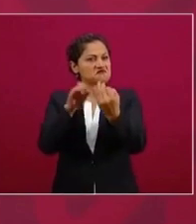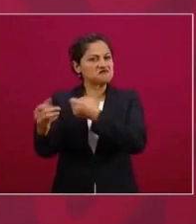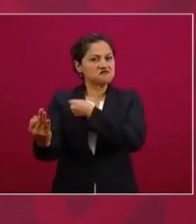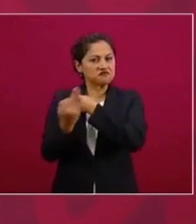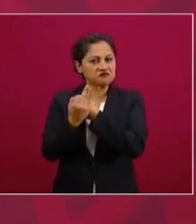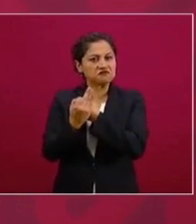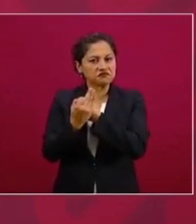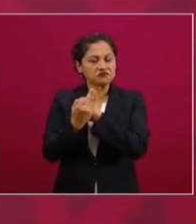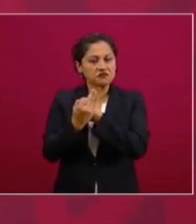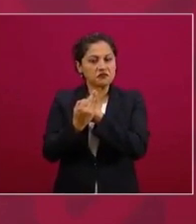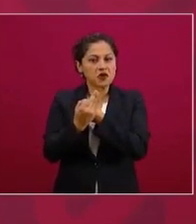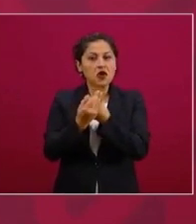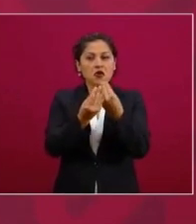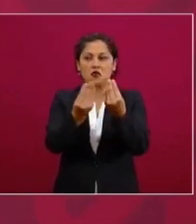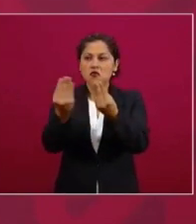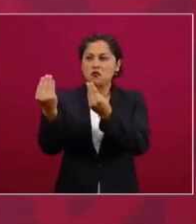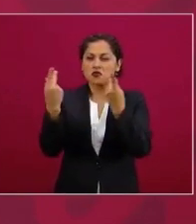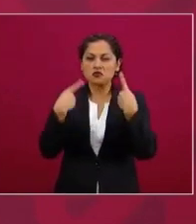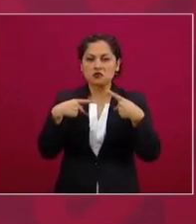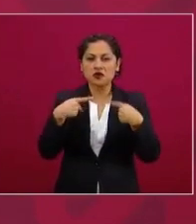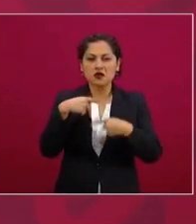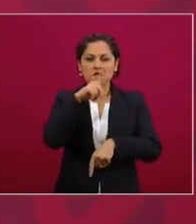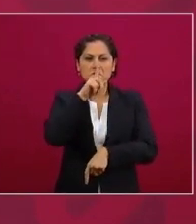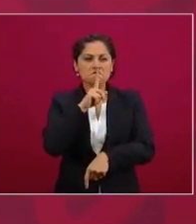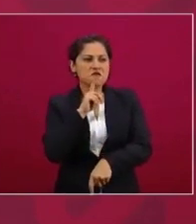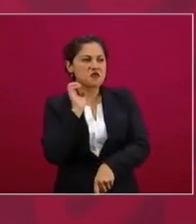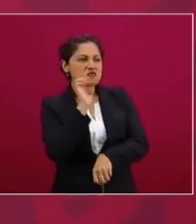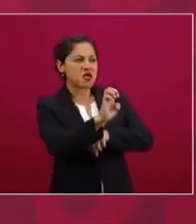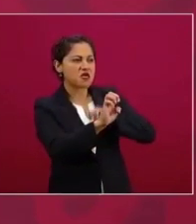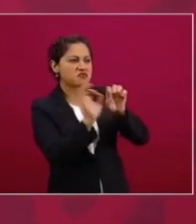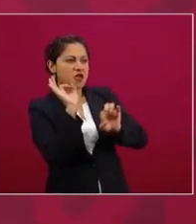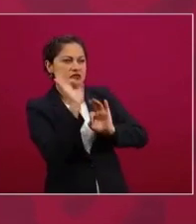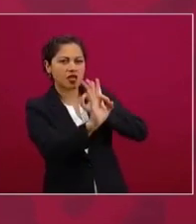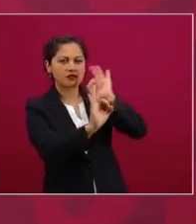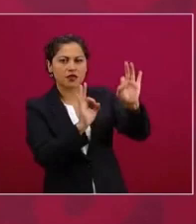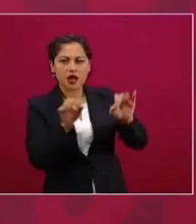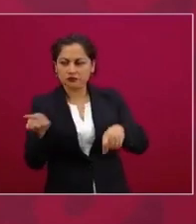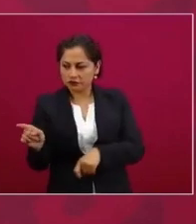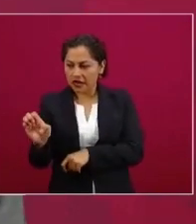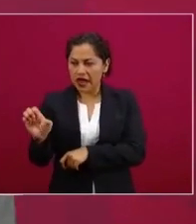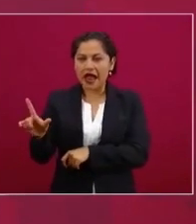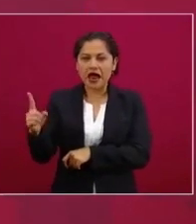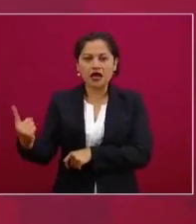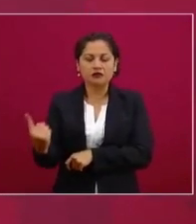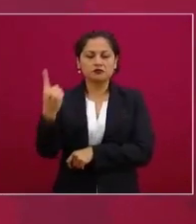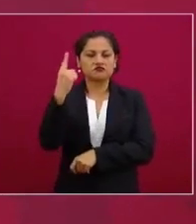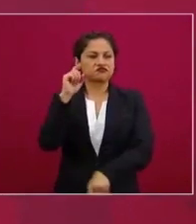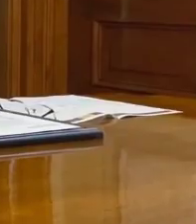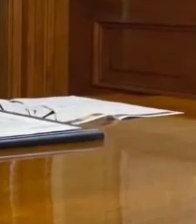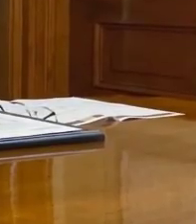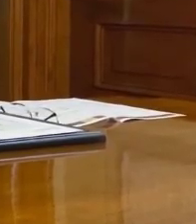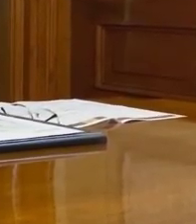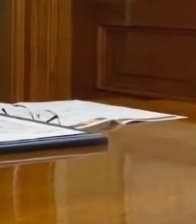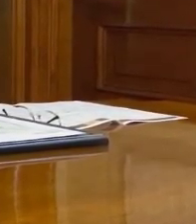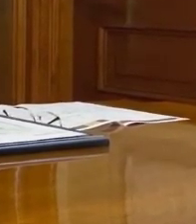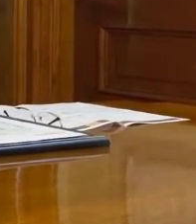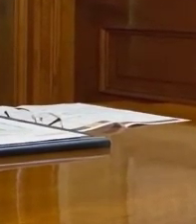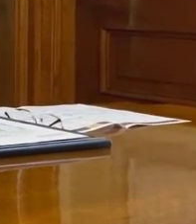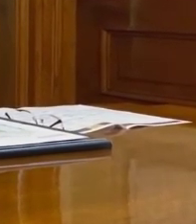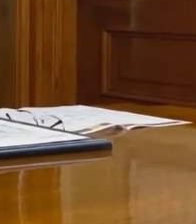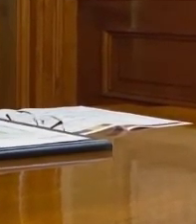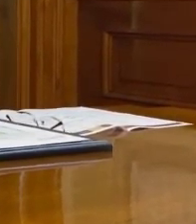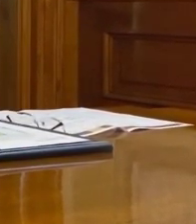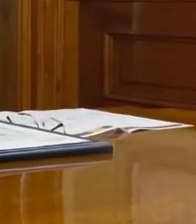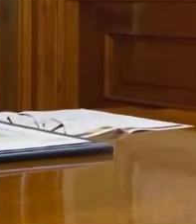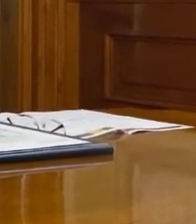apelaría a las audiencias, la gente que nos está escuchando esta noche y está viéndose aquí, viendo nuestras imágenes